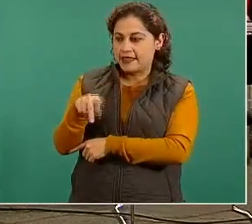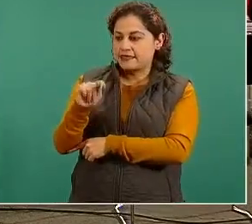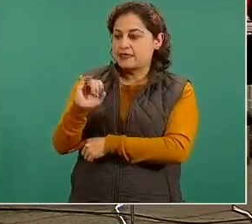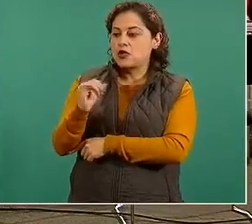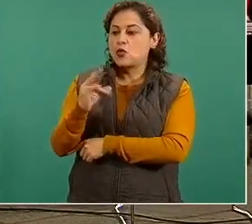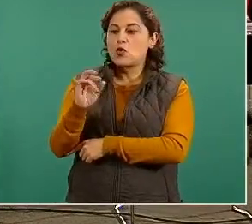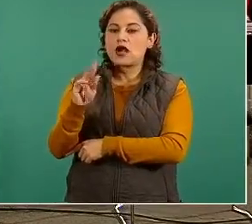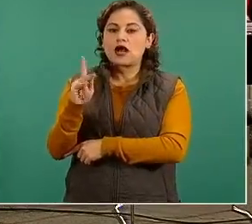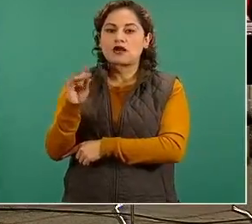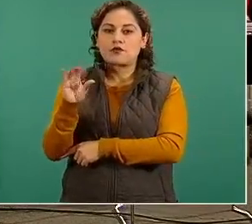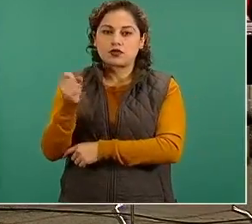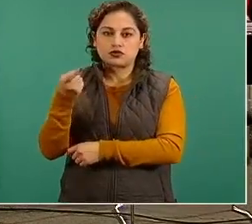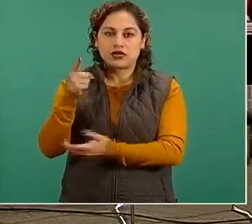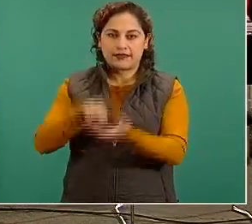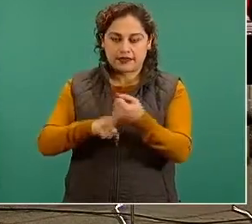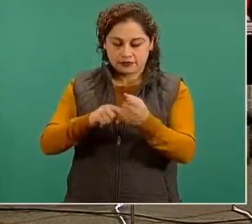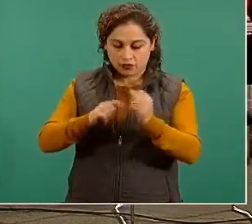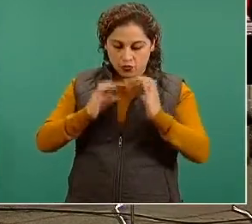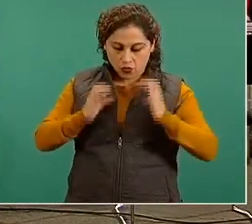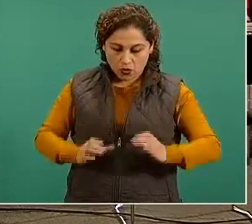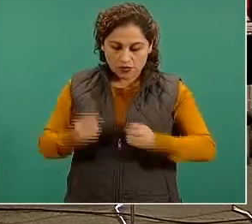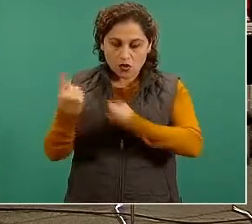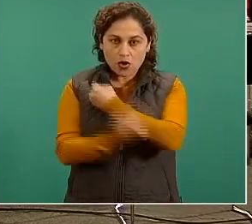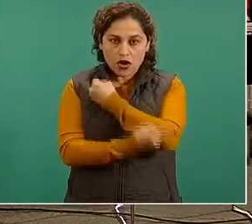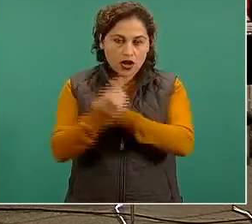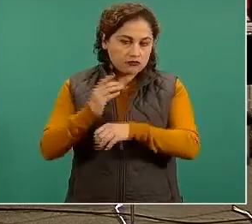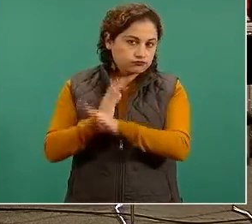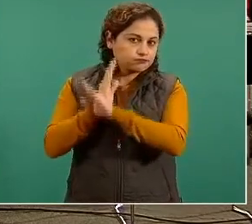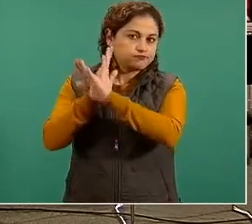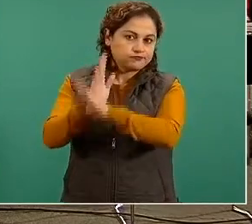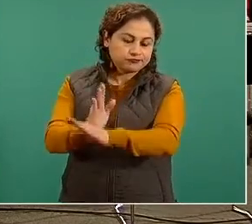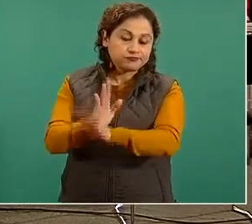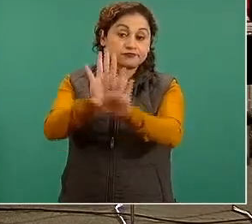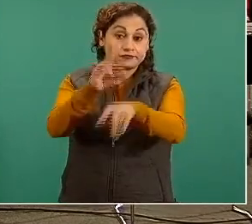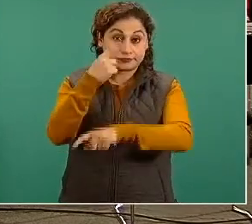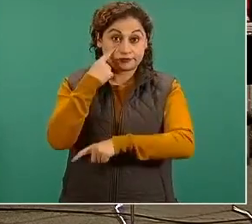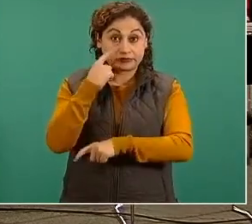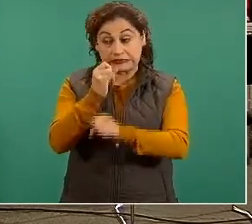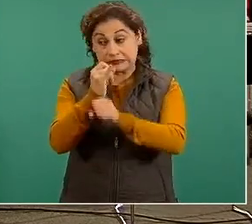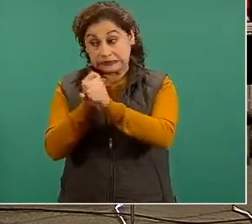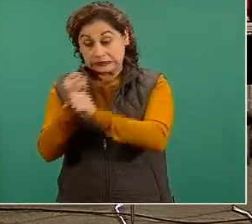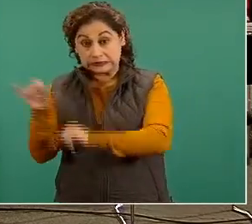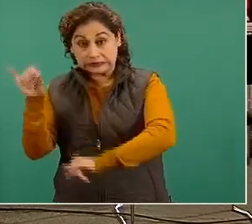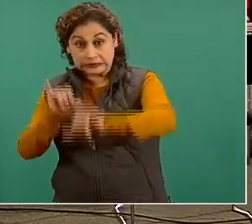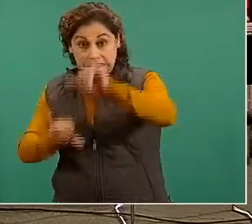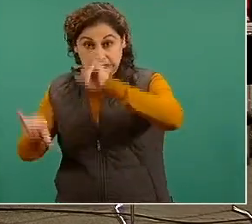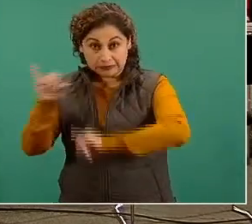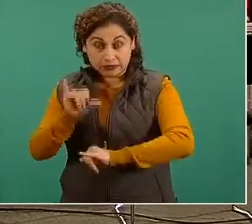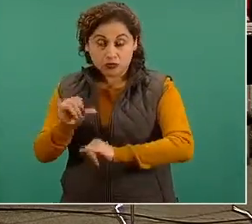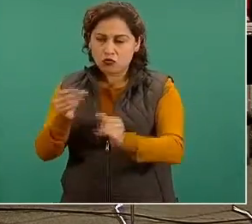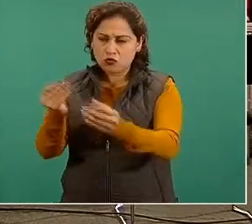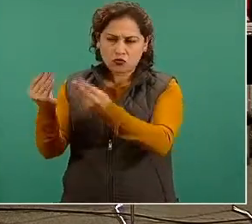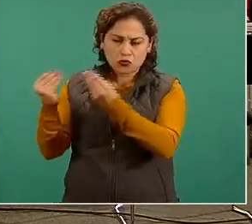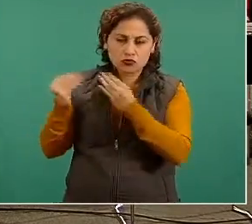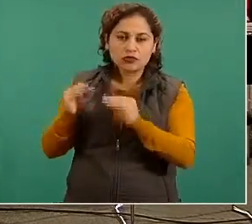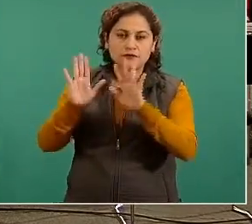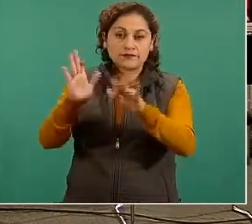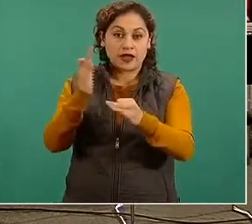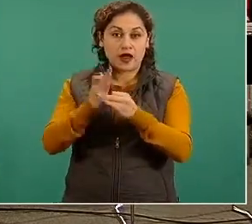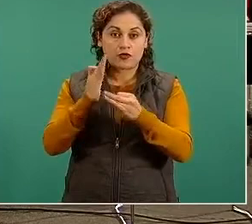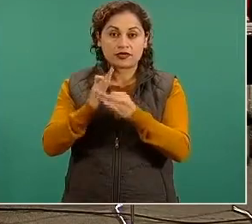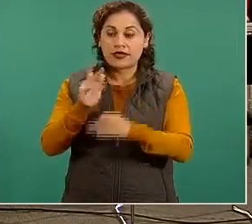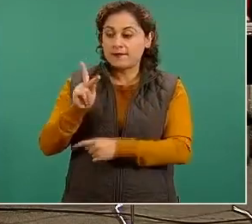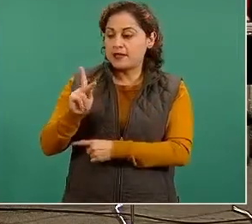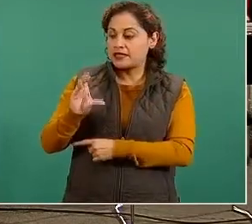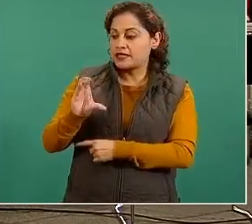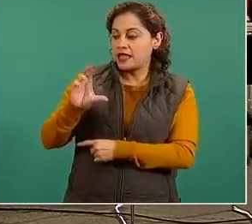las únicas correctas para hacer un buen diagnóstico es PCR y antígeno que es la que se llama